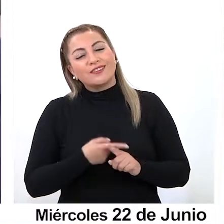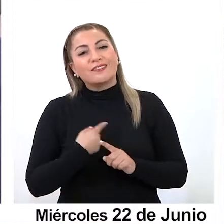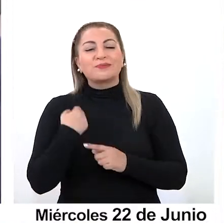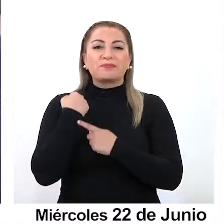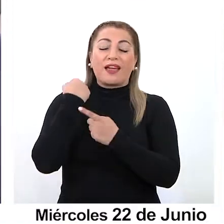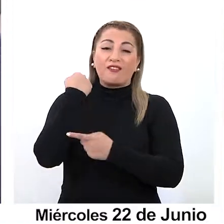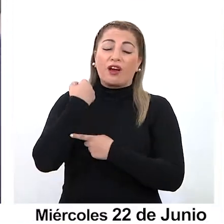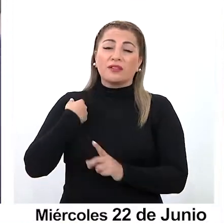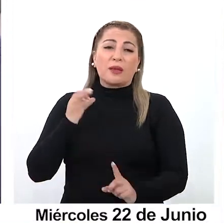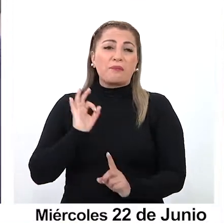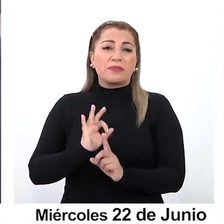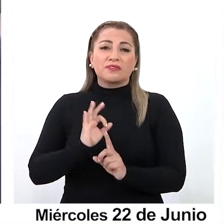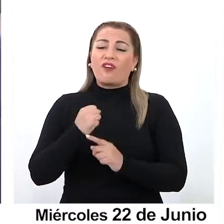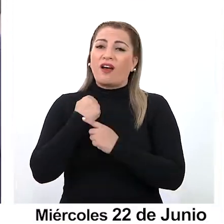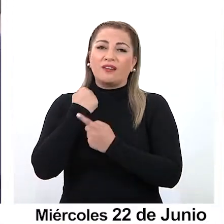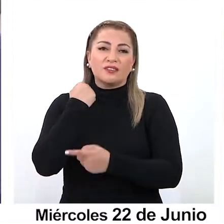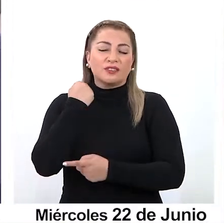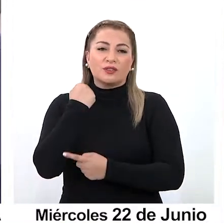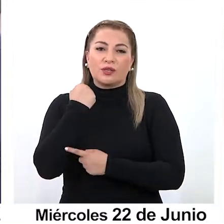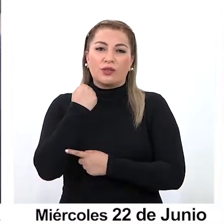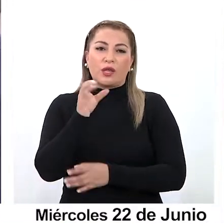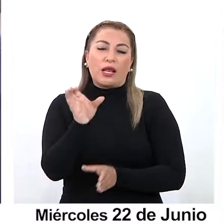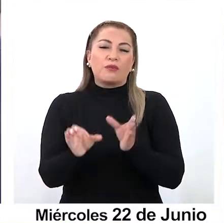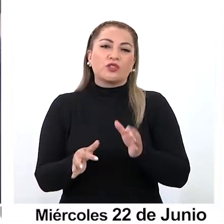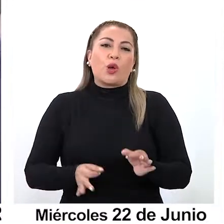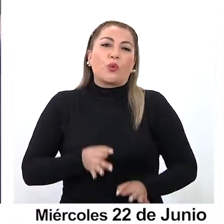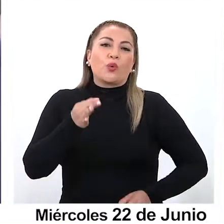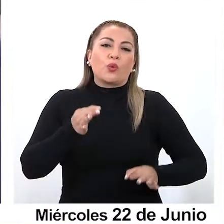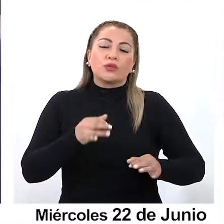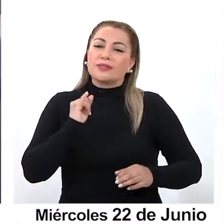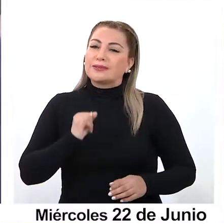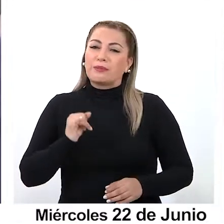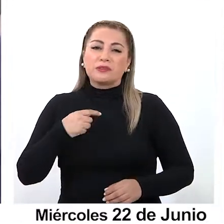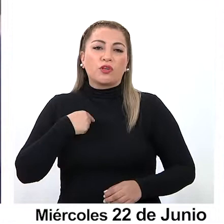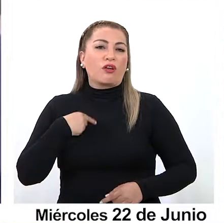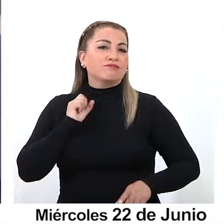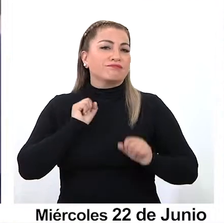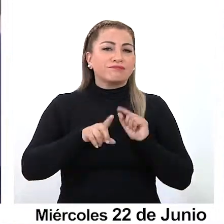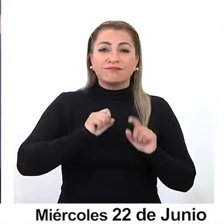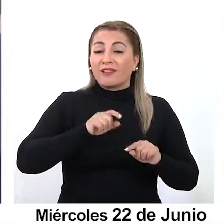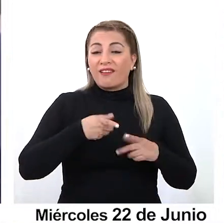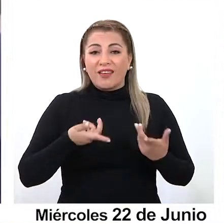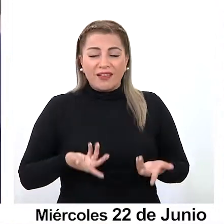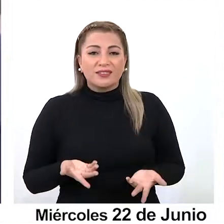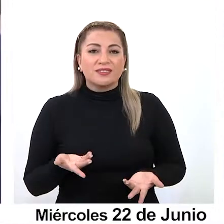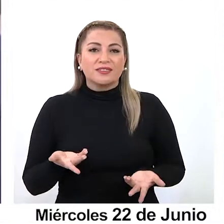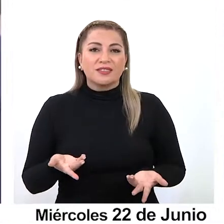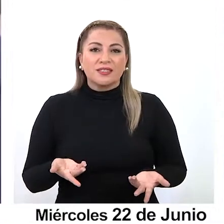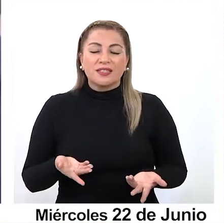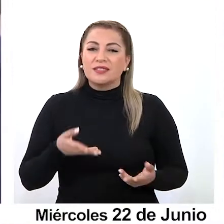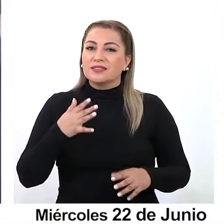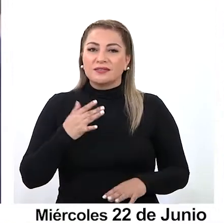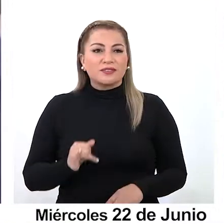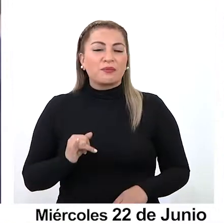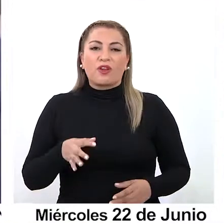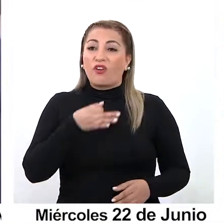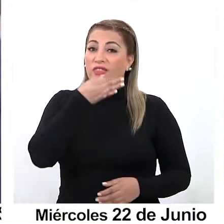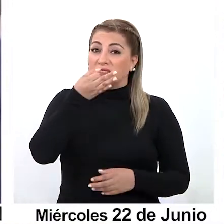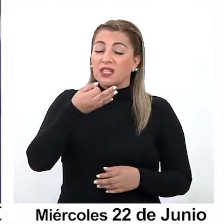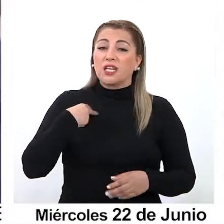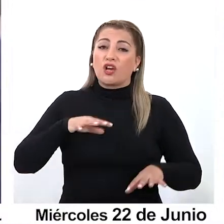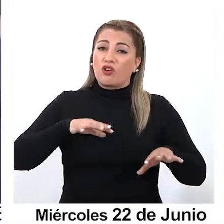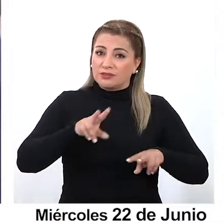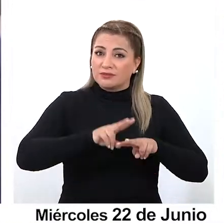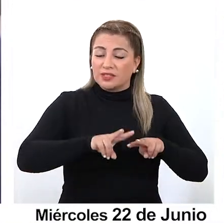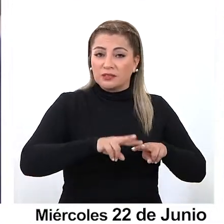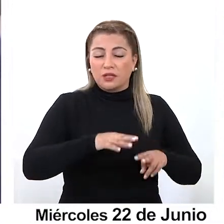abogado y particularmente abogado de las causas justas como yo creo que siempre he defendido. Y creo que en ese espacio siempre tendré algo que decir y algo